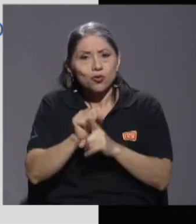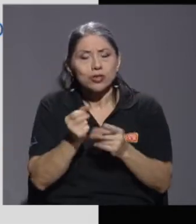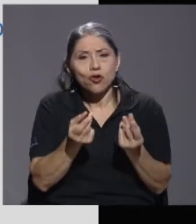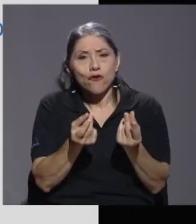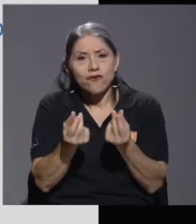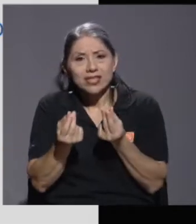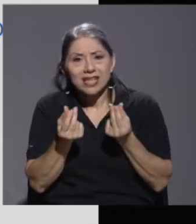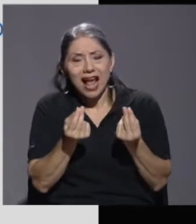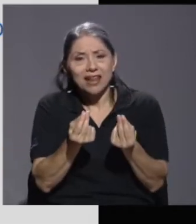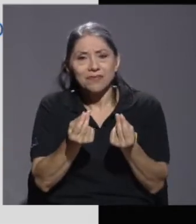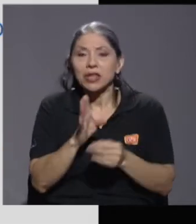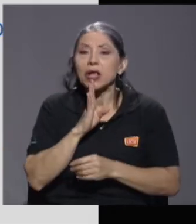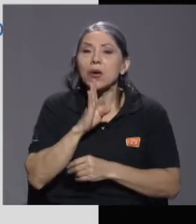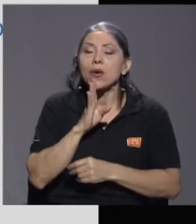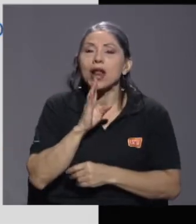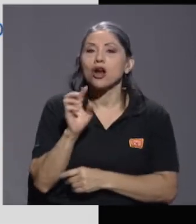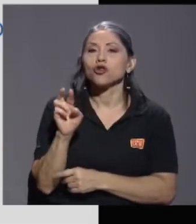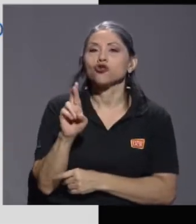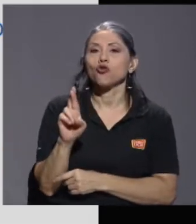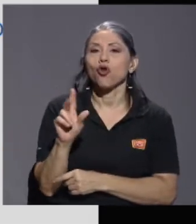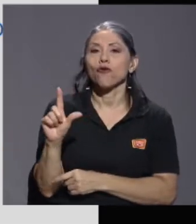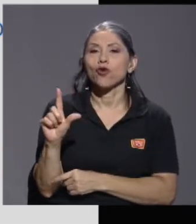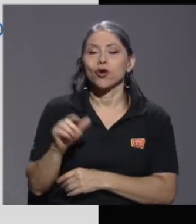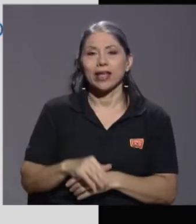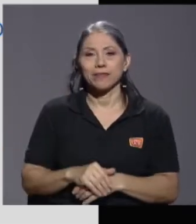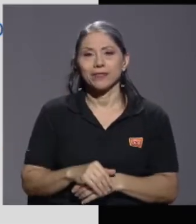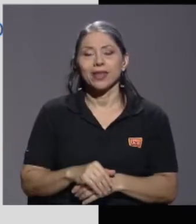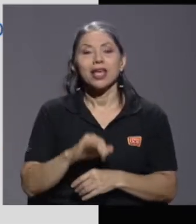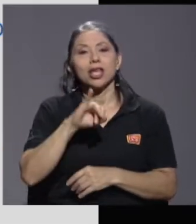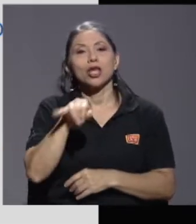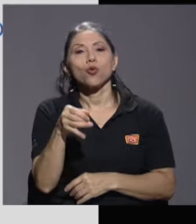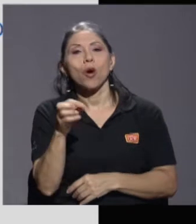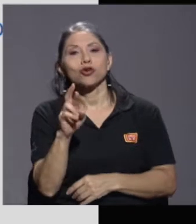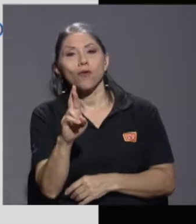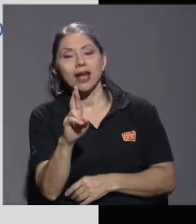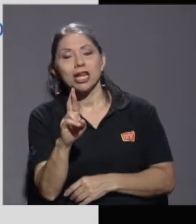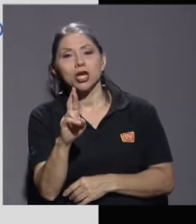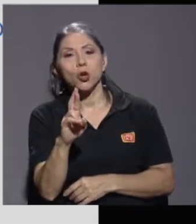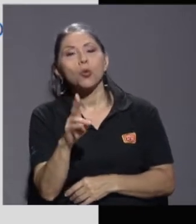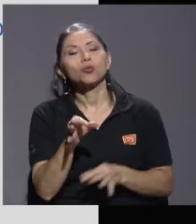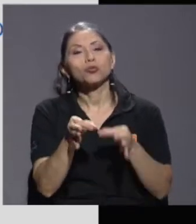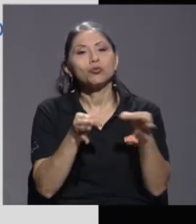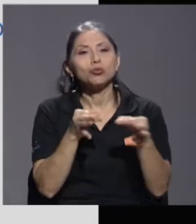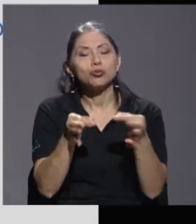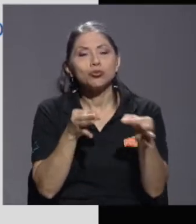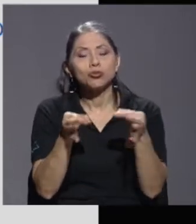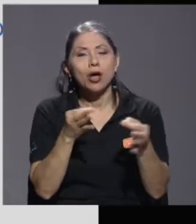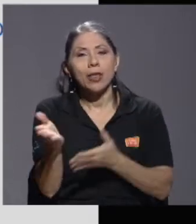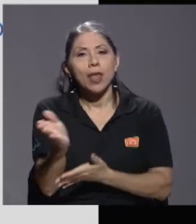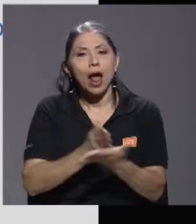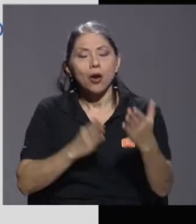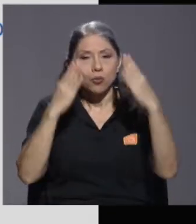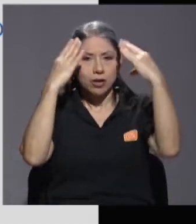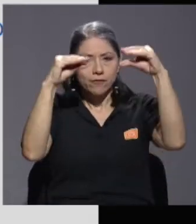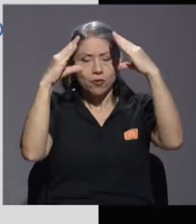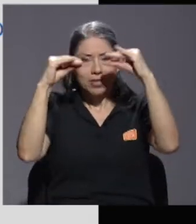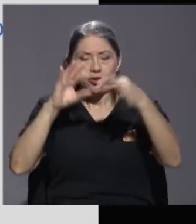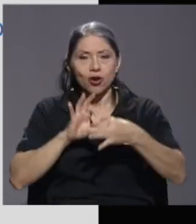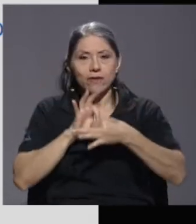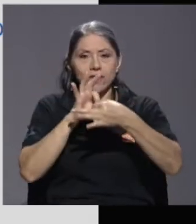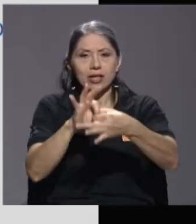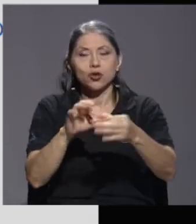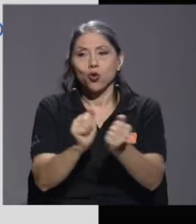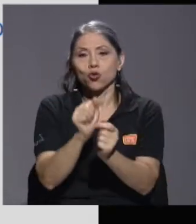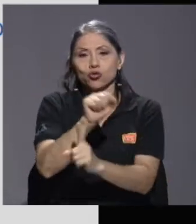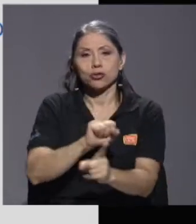plantear este Rudolf Luque y Juan Rodalino, pues estará haciendo una explicación de alguna información en relación con la